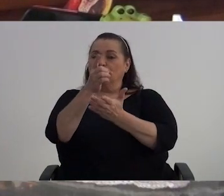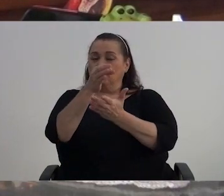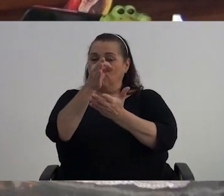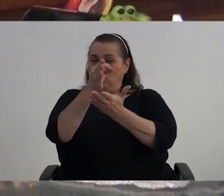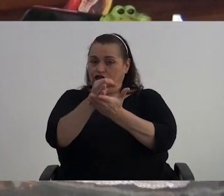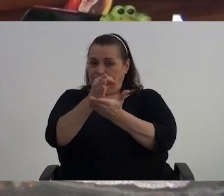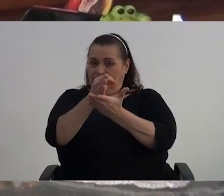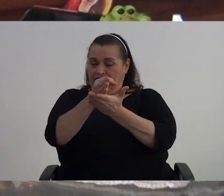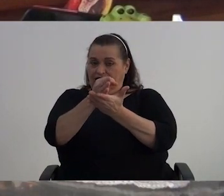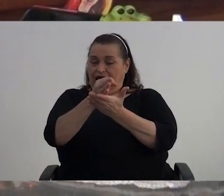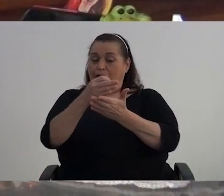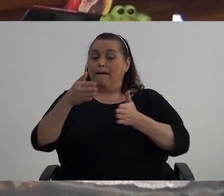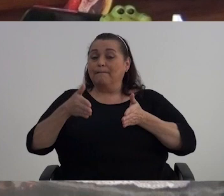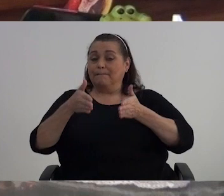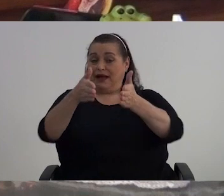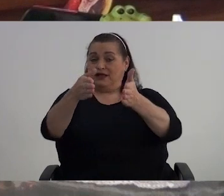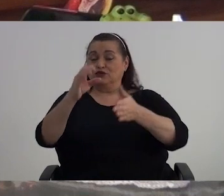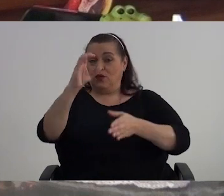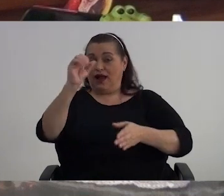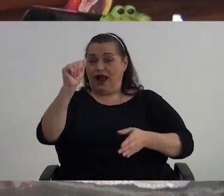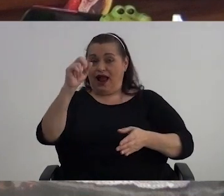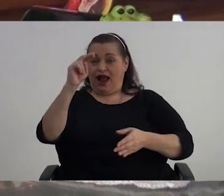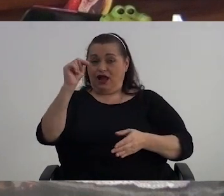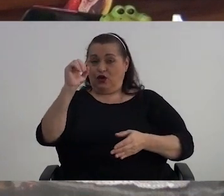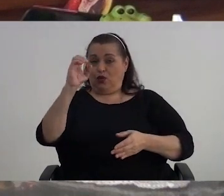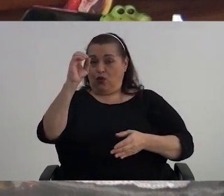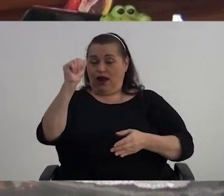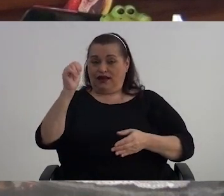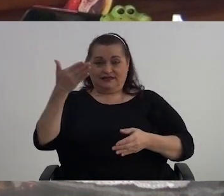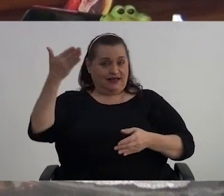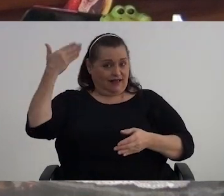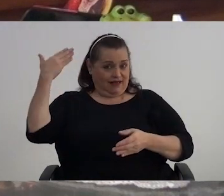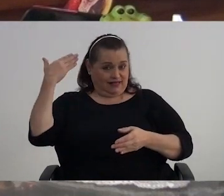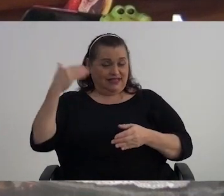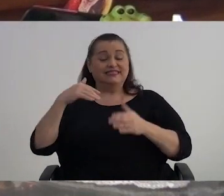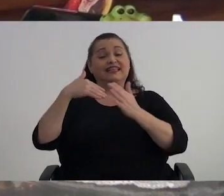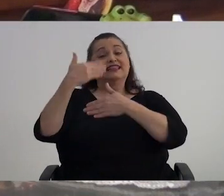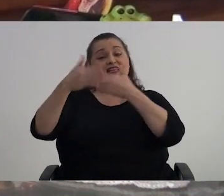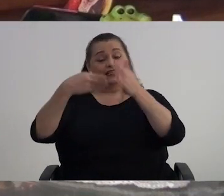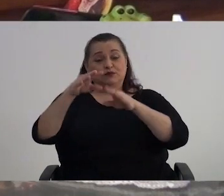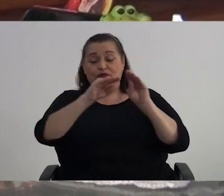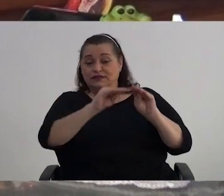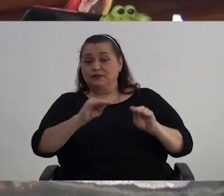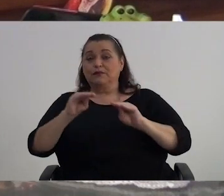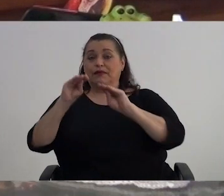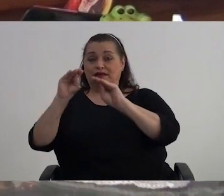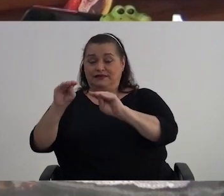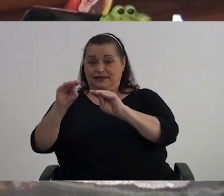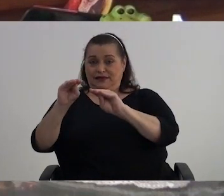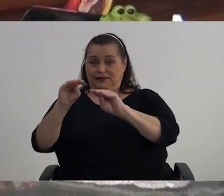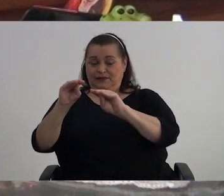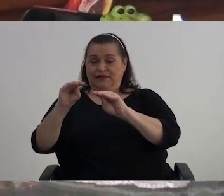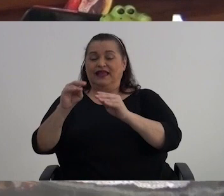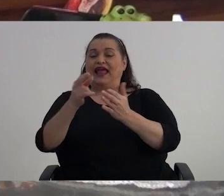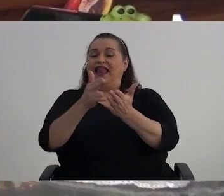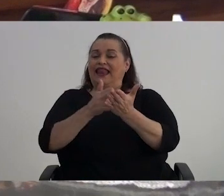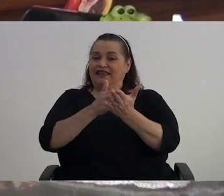frontera En Paso Canoas Cuando el colegio Se inició En Paso Canoas Luego de ahí Pasé a